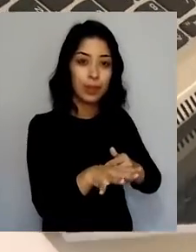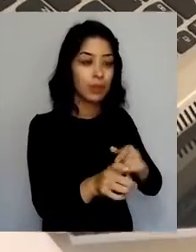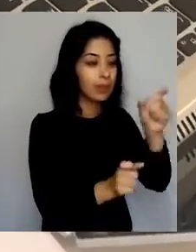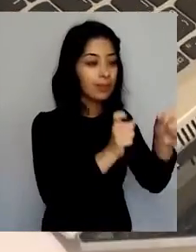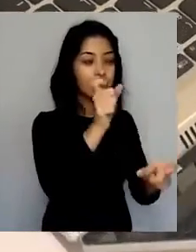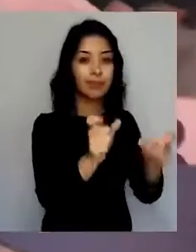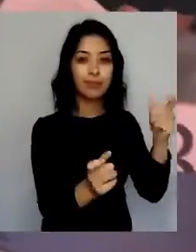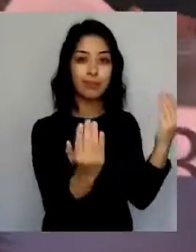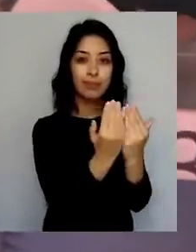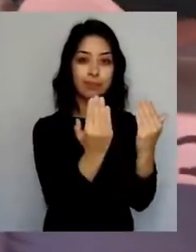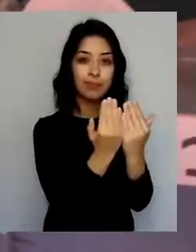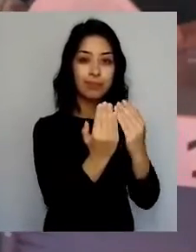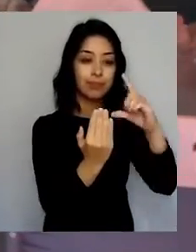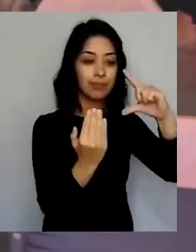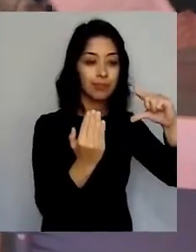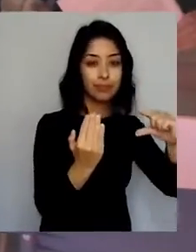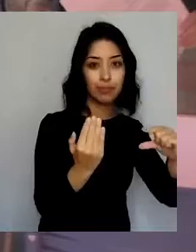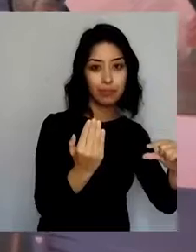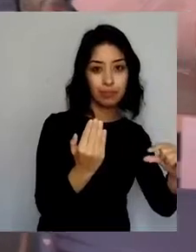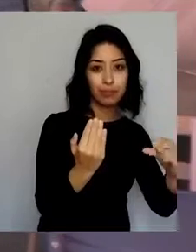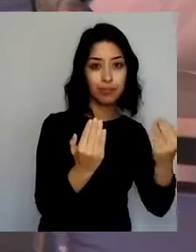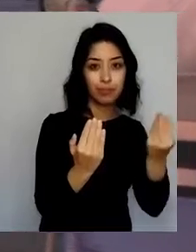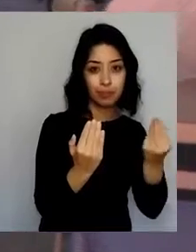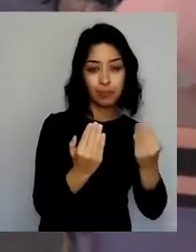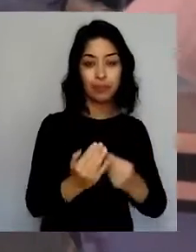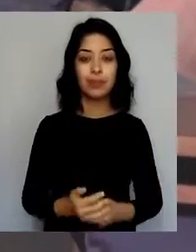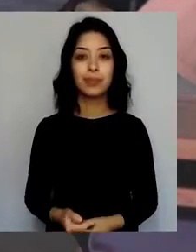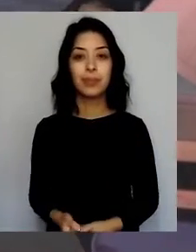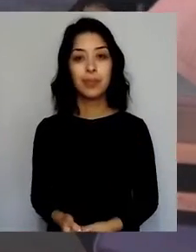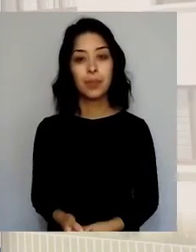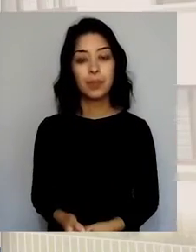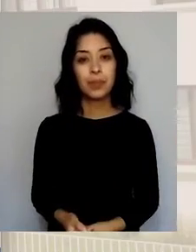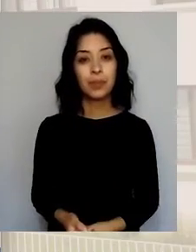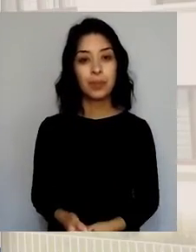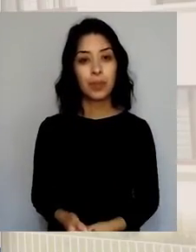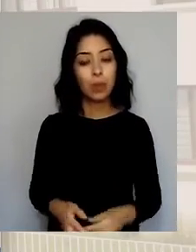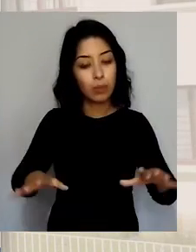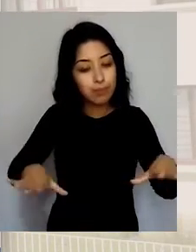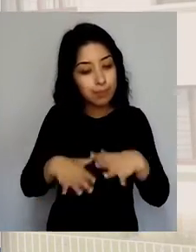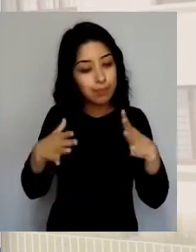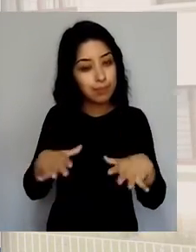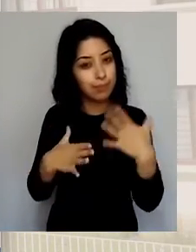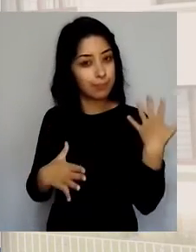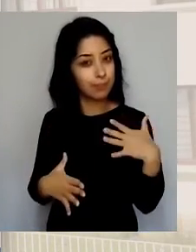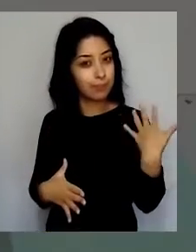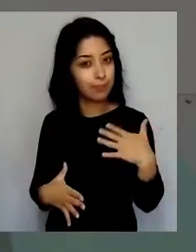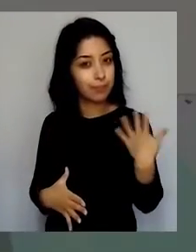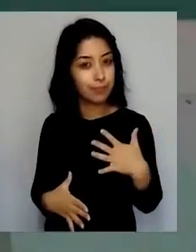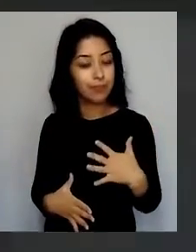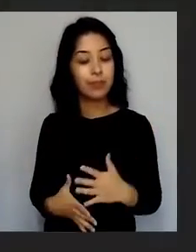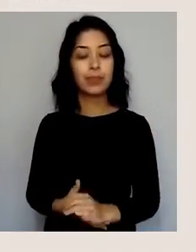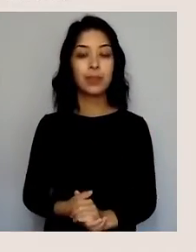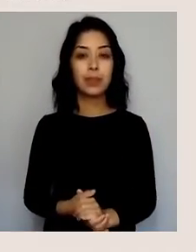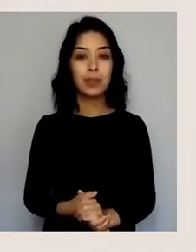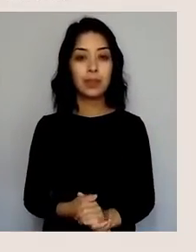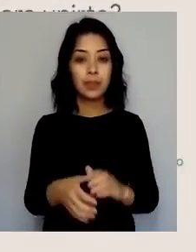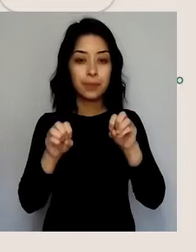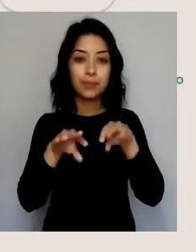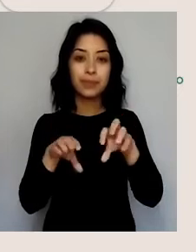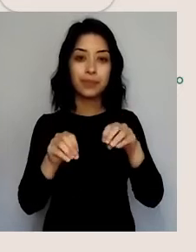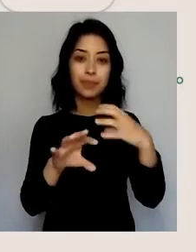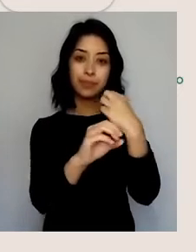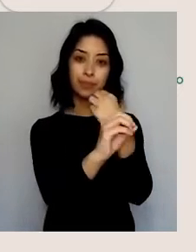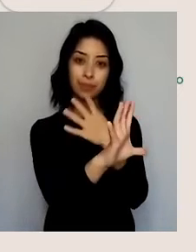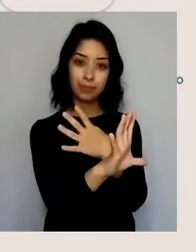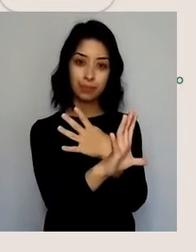vulnerables. En un considerable esfuerzo, incorporaron la educación a distancia en todos sus procesos docentes de pre